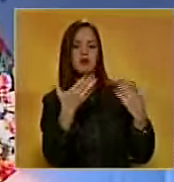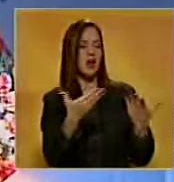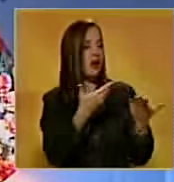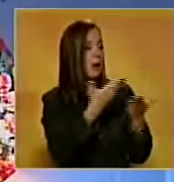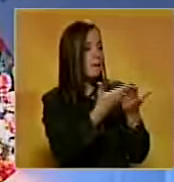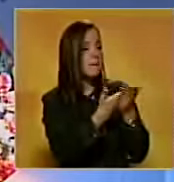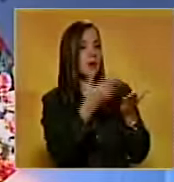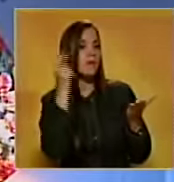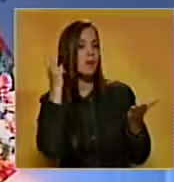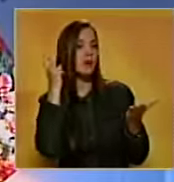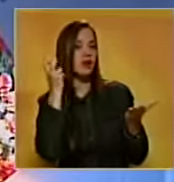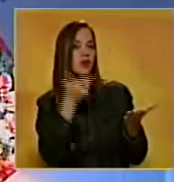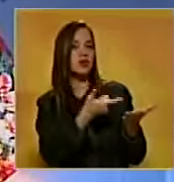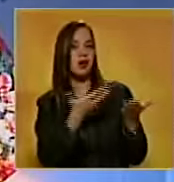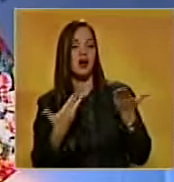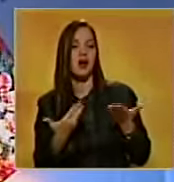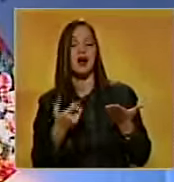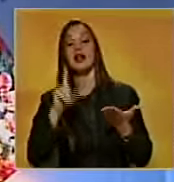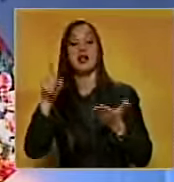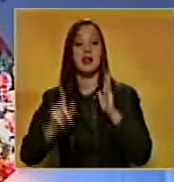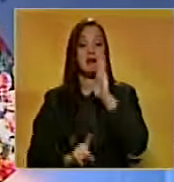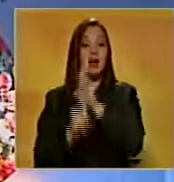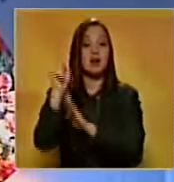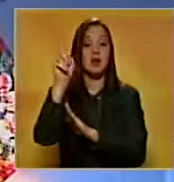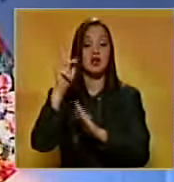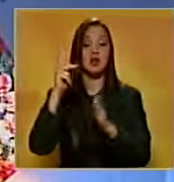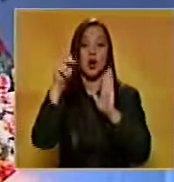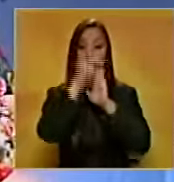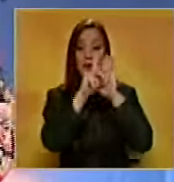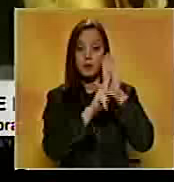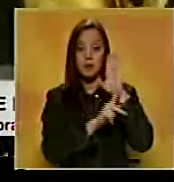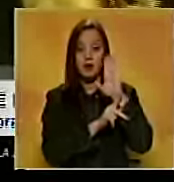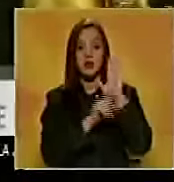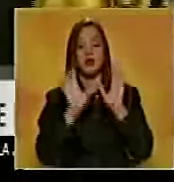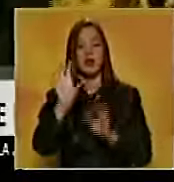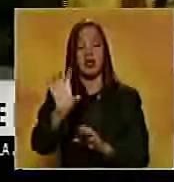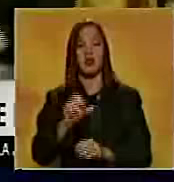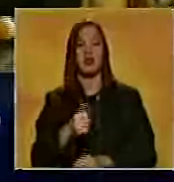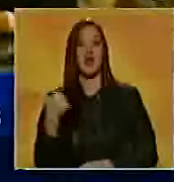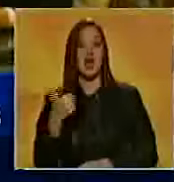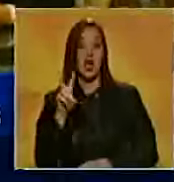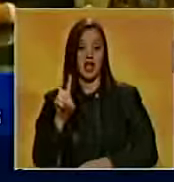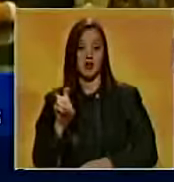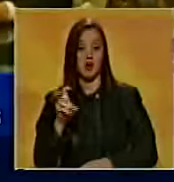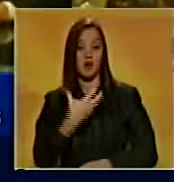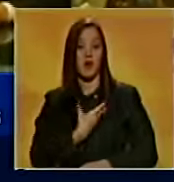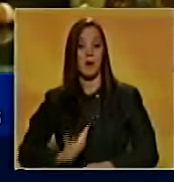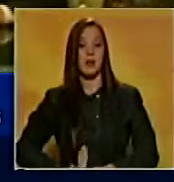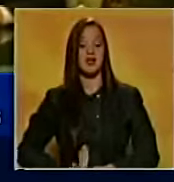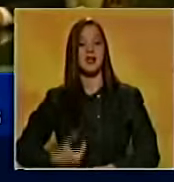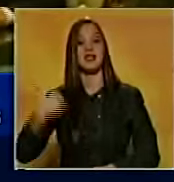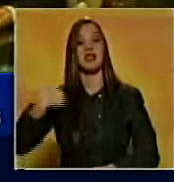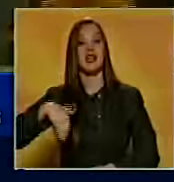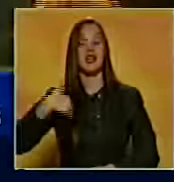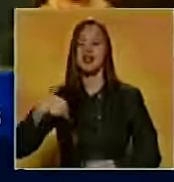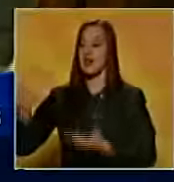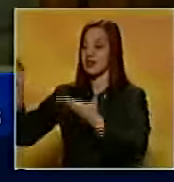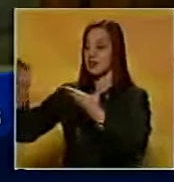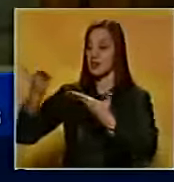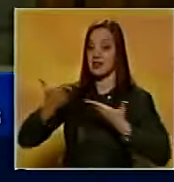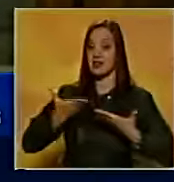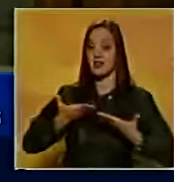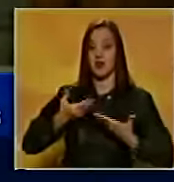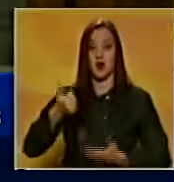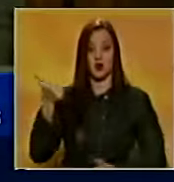propuestas y avanzar en la implementación de políticas de Estado consensuadas. El nuevo mandatario argentino recibió al ex-candidato